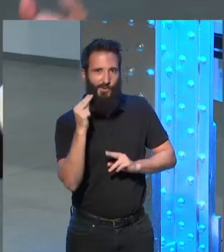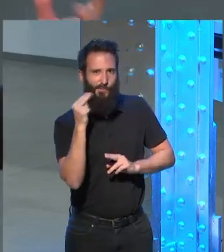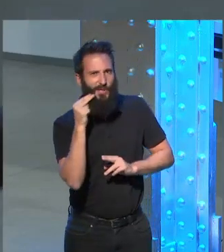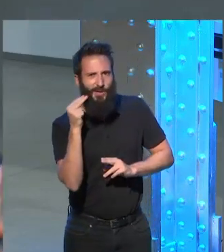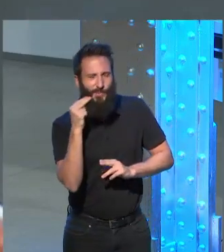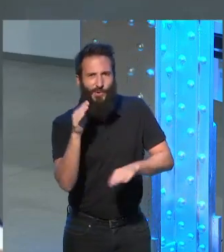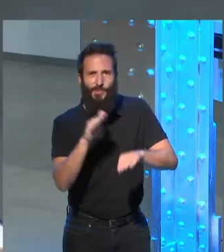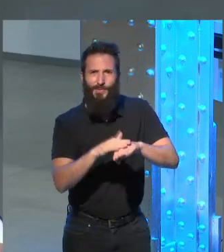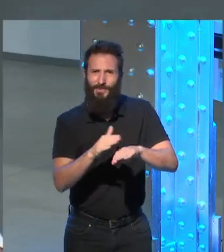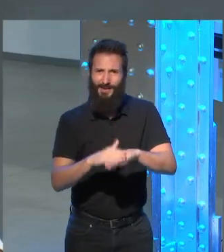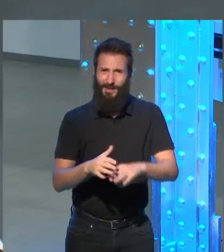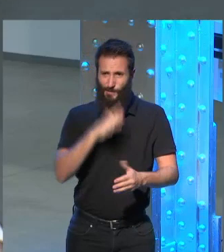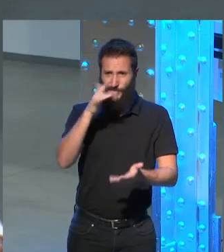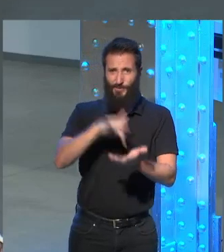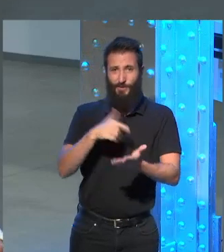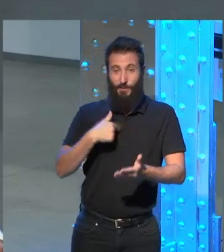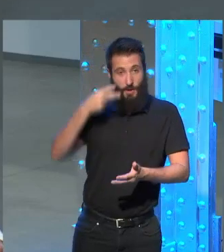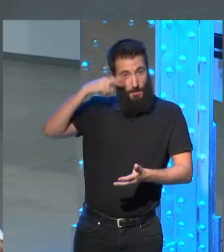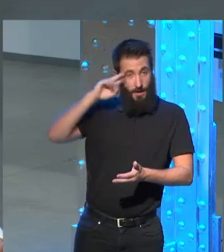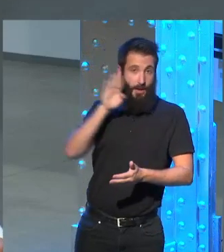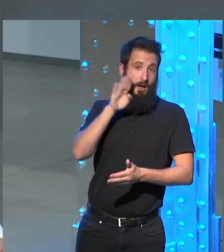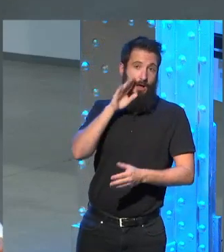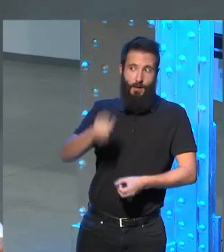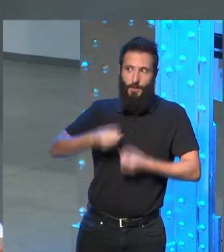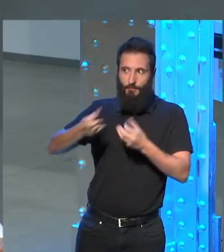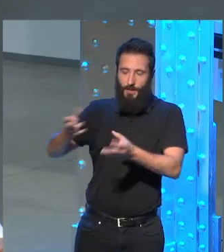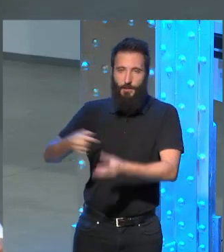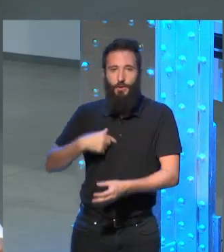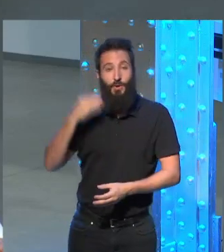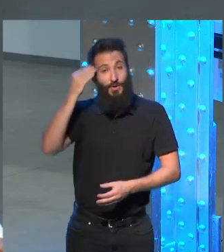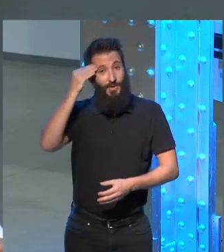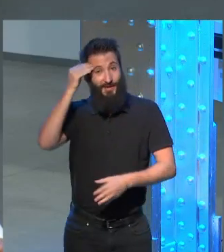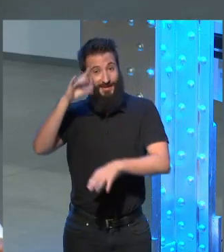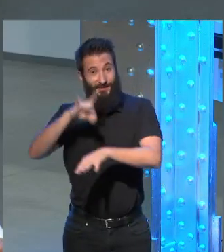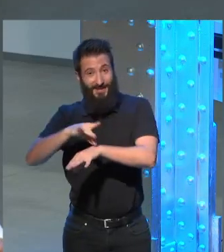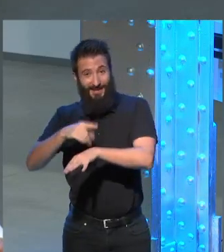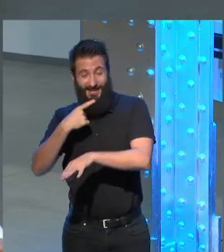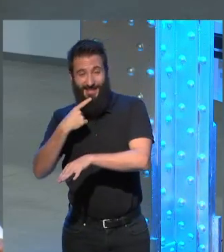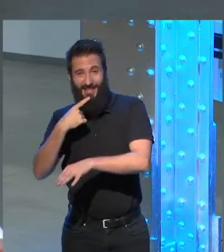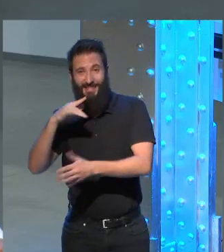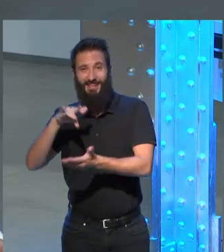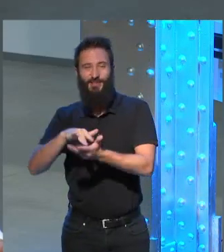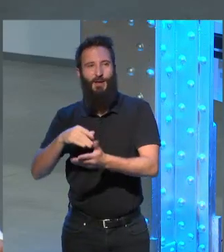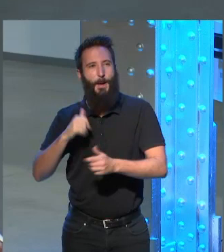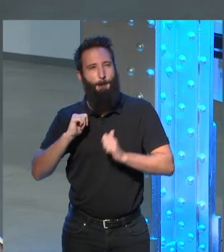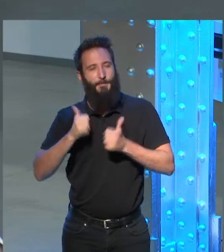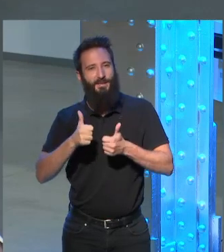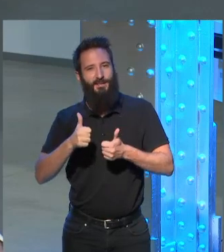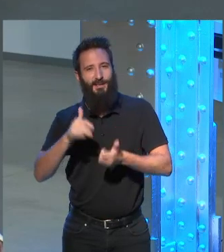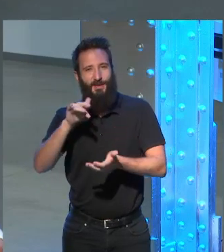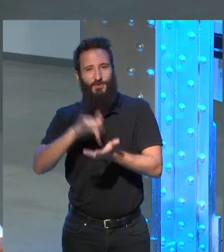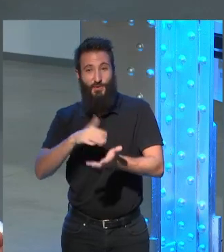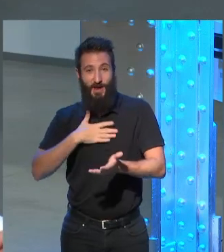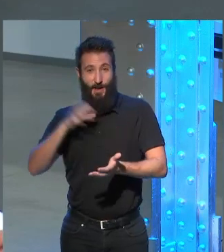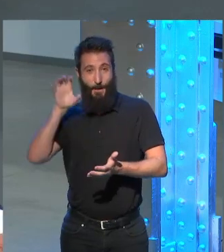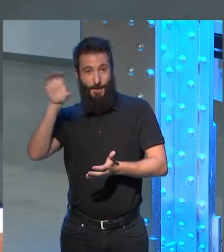pánico cuando yo que yo contaba esa experiencia me dijo yo creo que fue la primera vez que empecé a descubrir que en